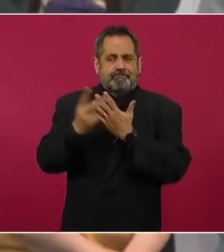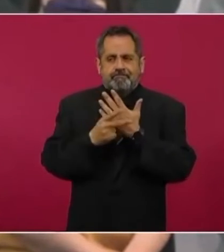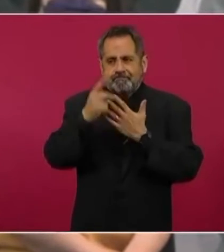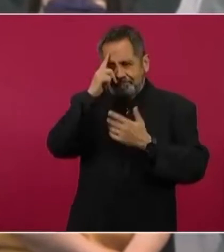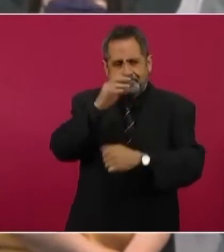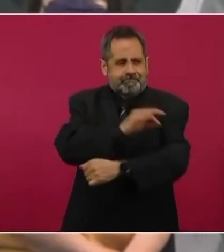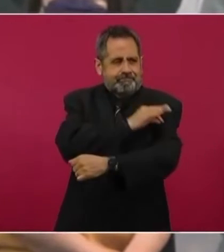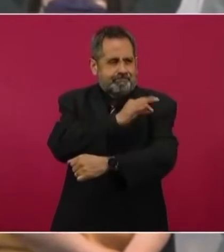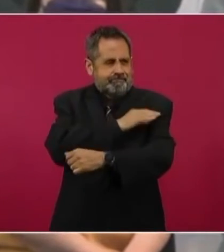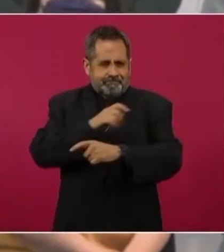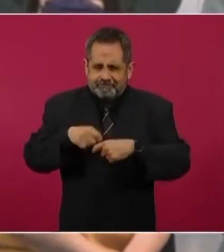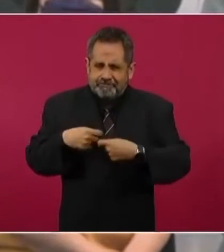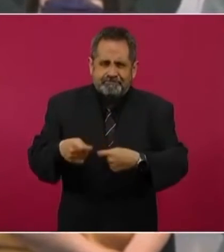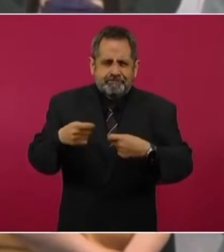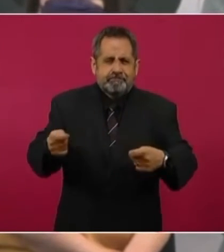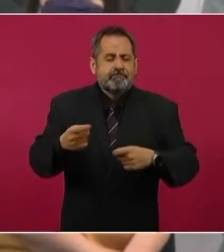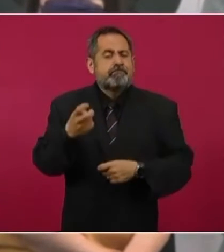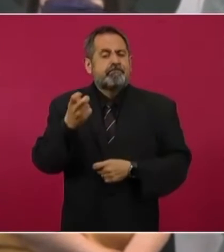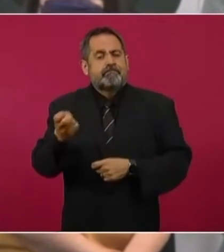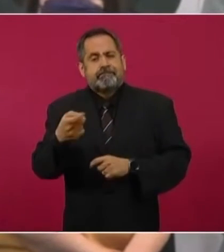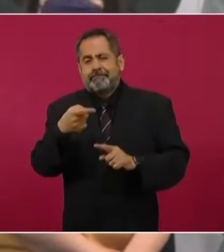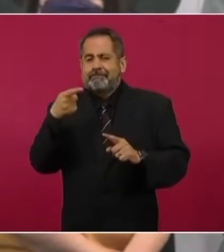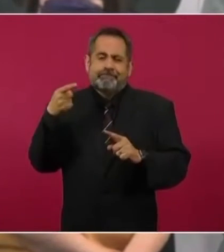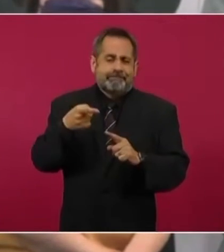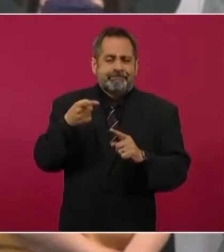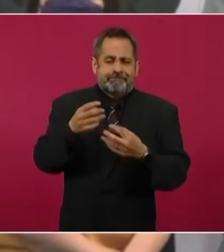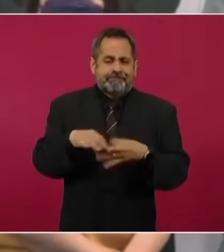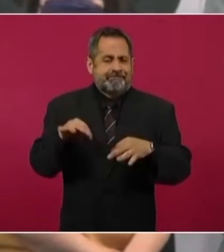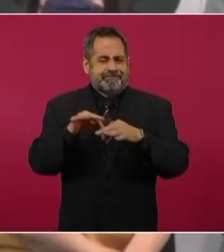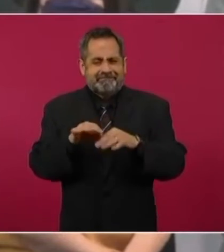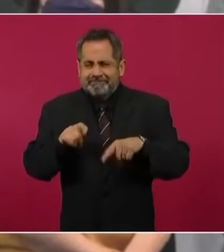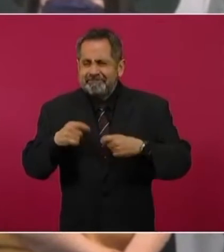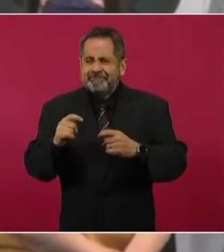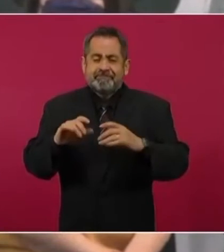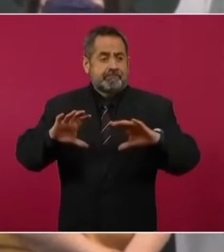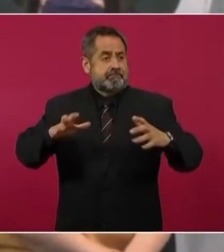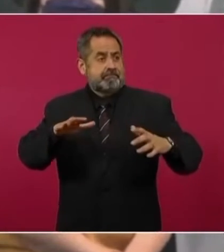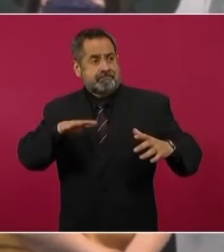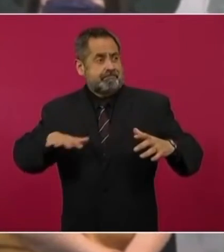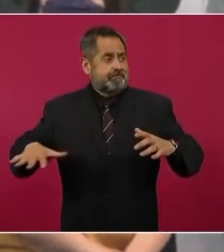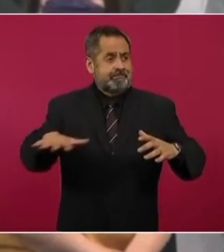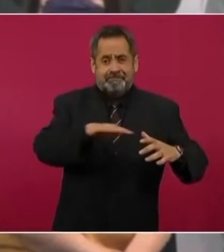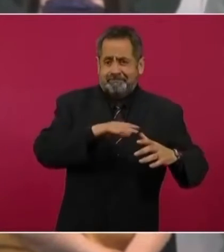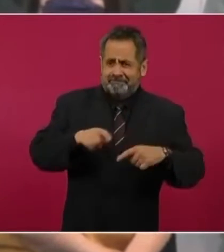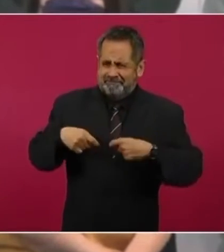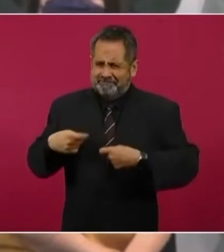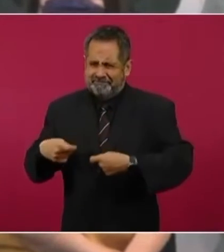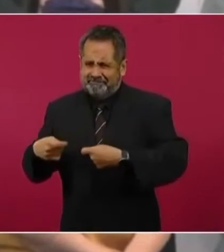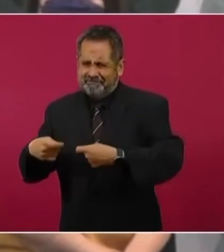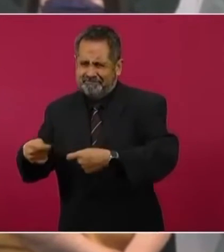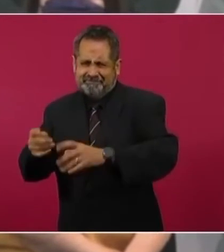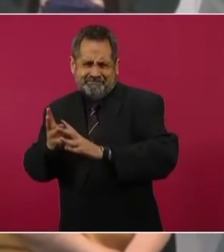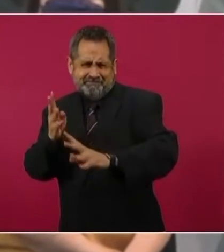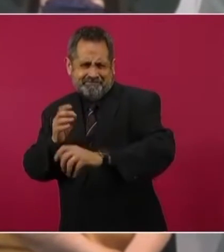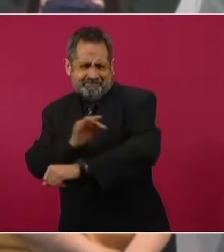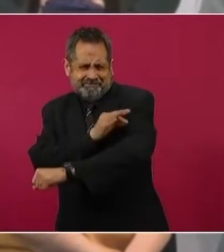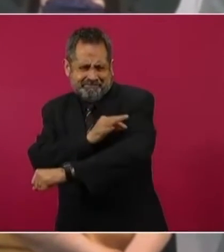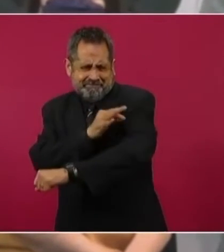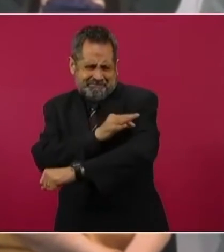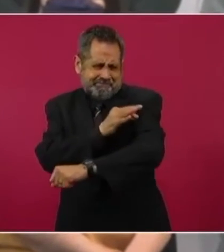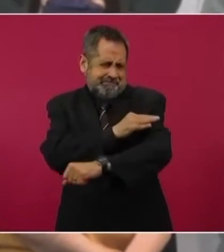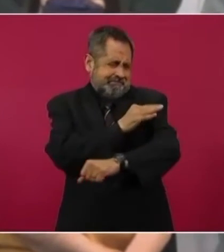vacunación que ha sido sin duda la intervención comunitaria más importante que nos ha permitido